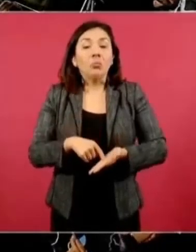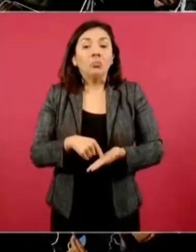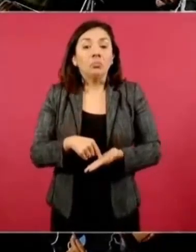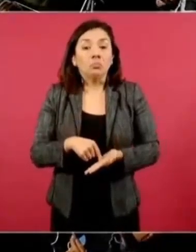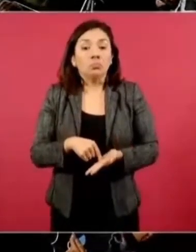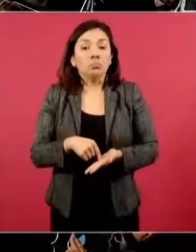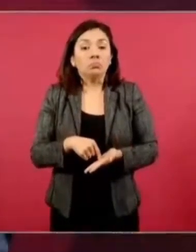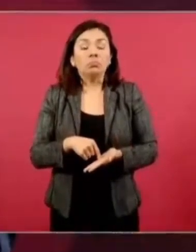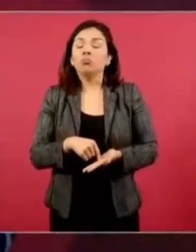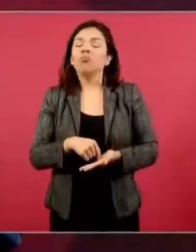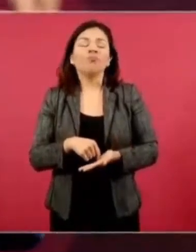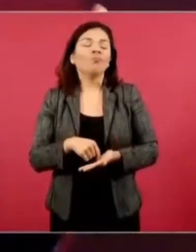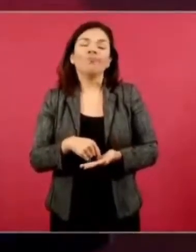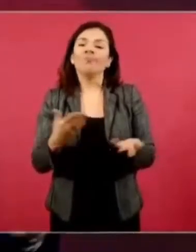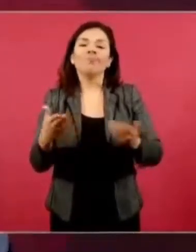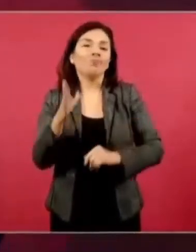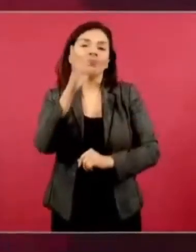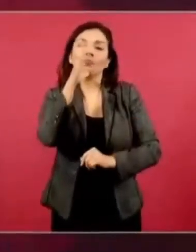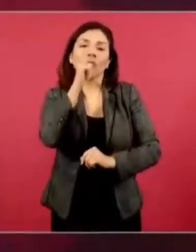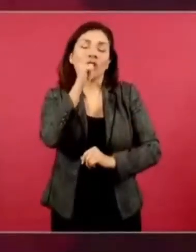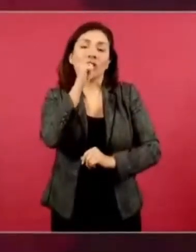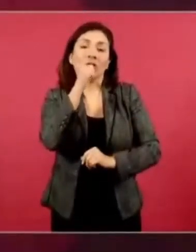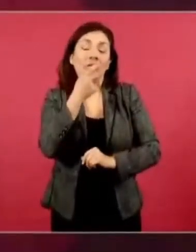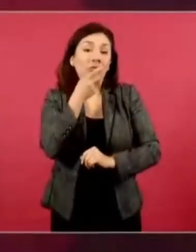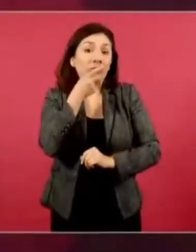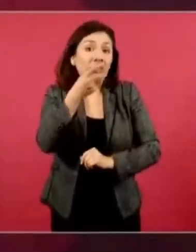No se puede decir eso.